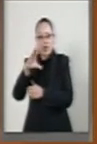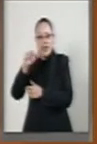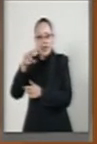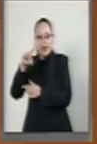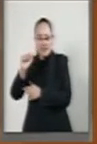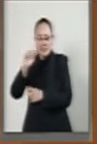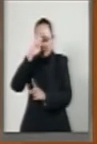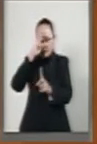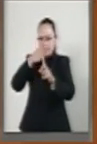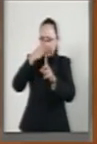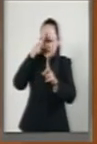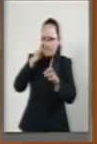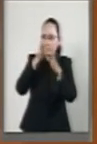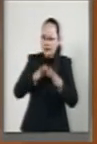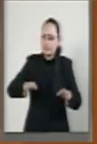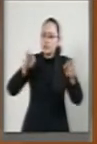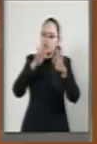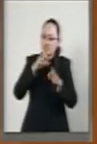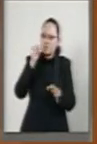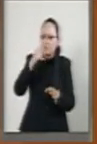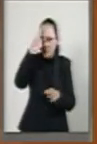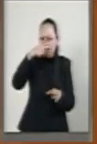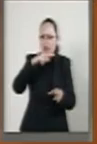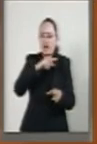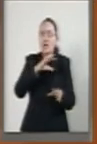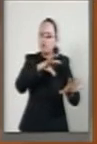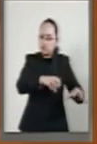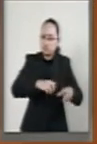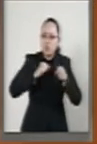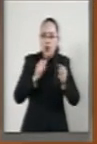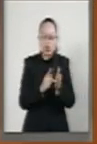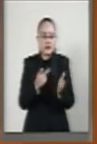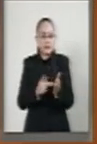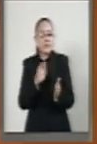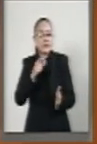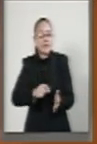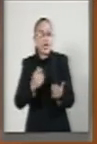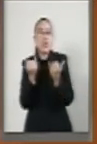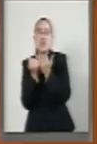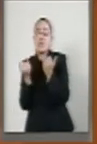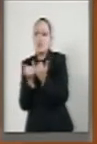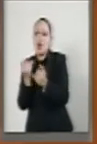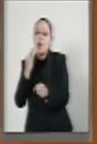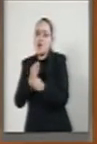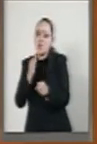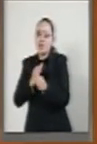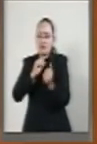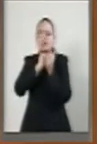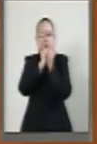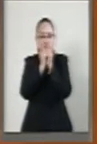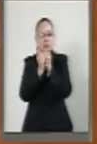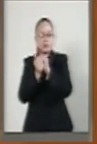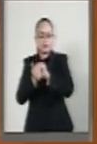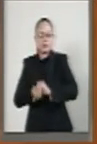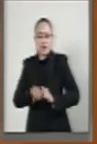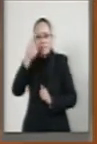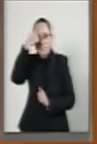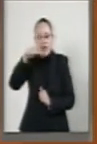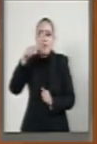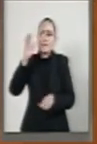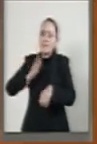desafíos para recuperar nuestros hidrocarburos, hoy el sector energético se está transformando para